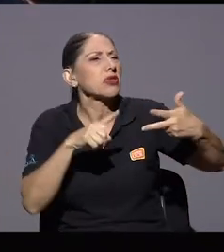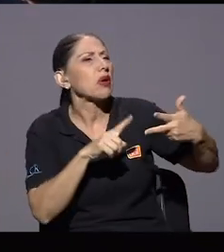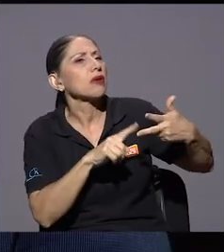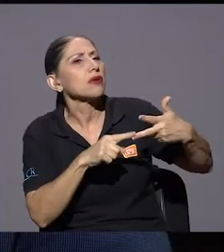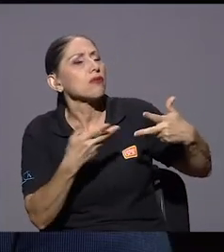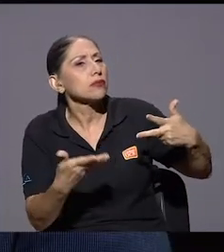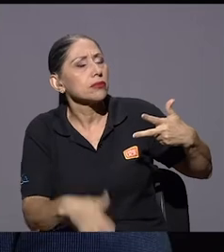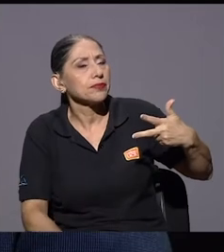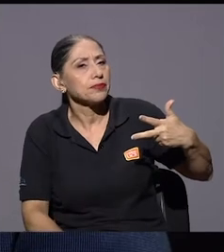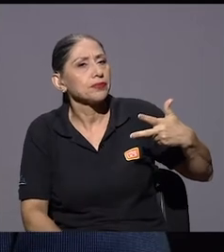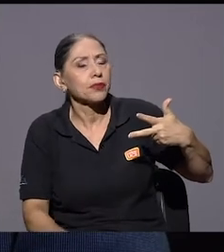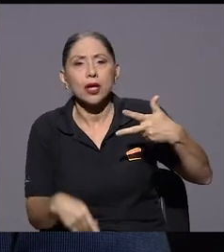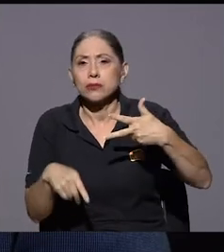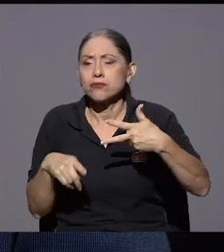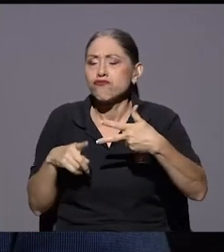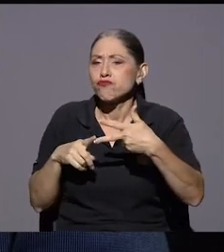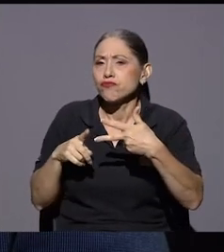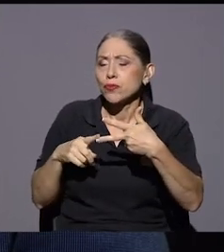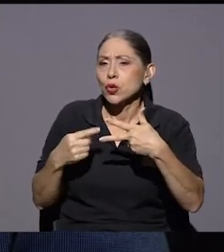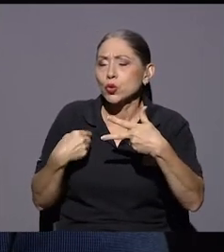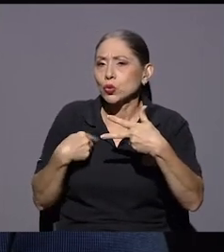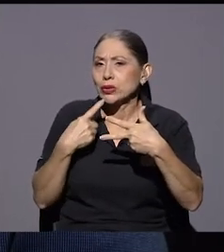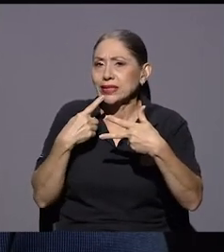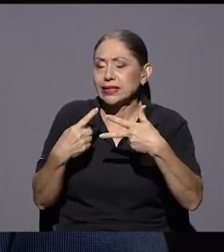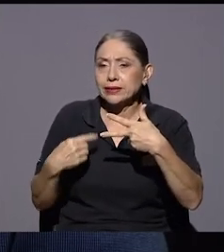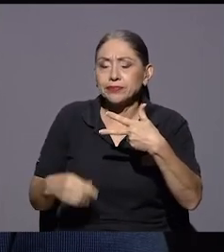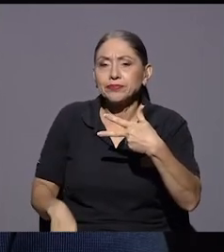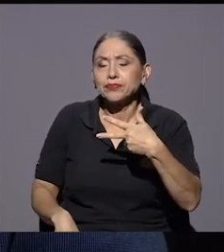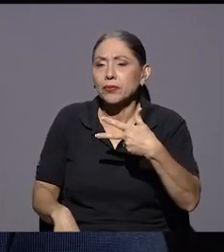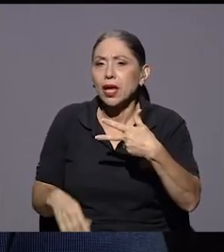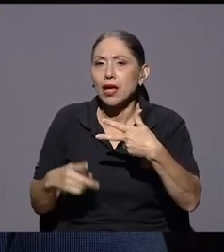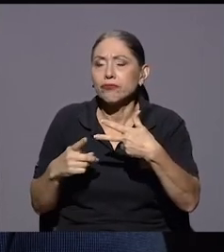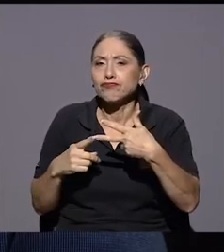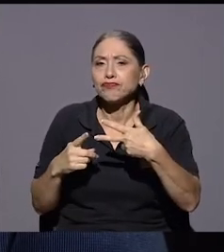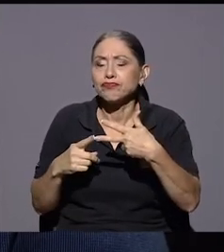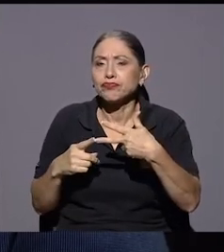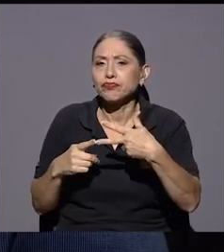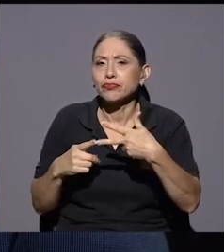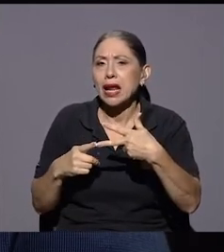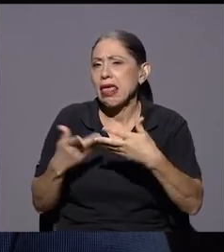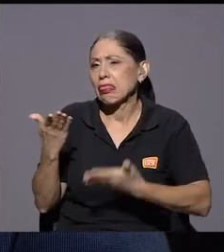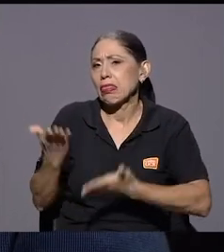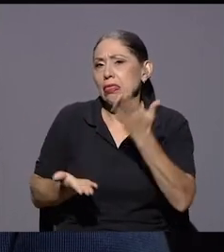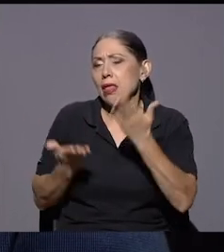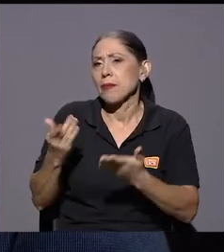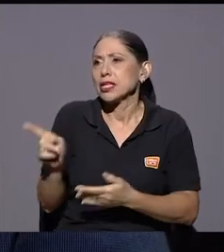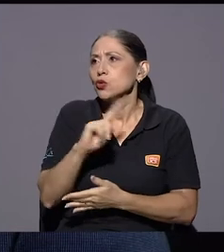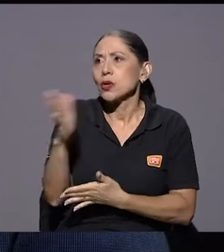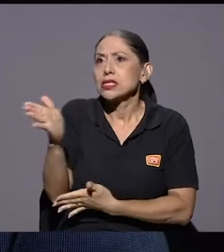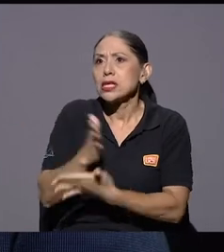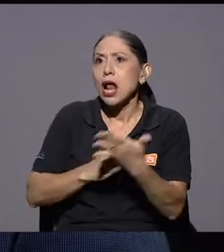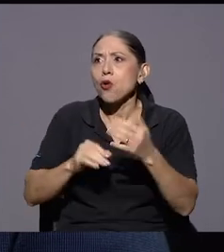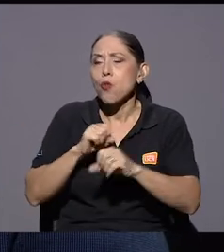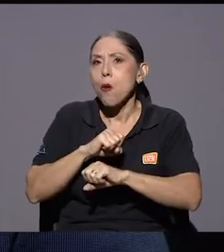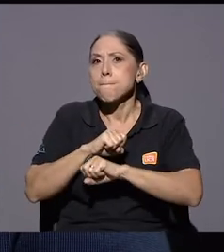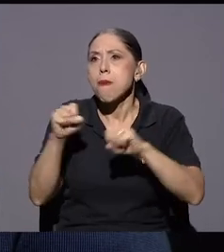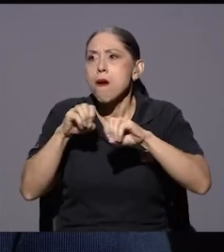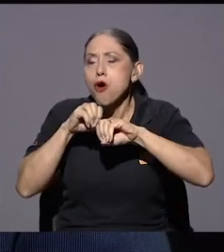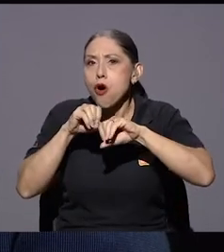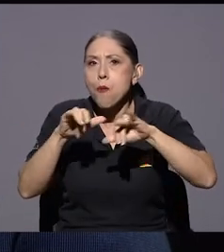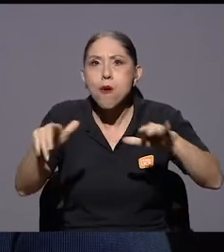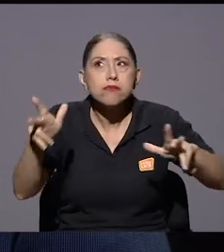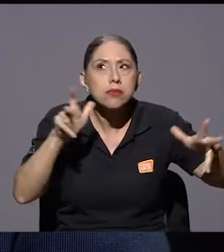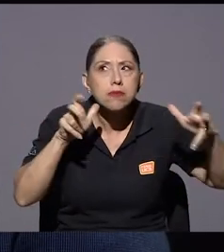Gustavo el tercero yo te diría que y tal vez no es algo tan resonado pero de nuevo